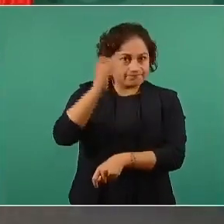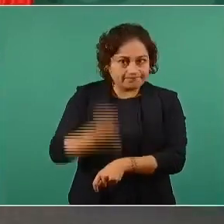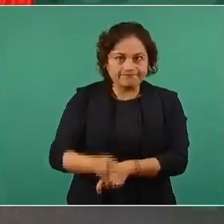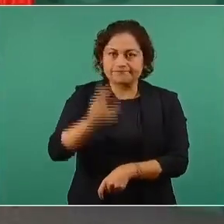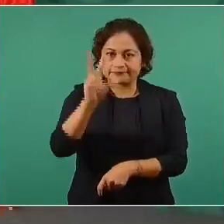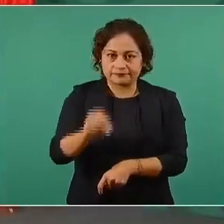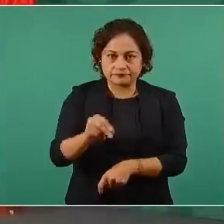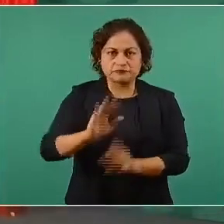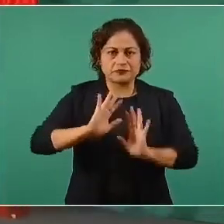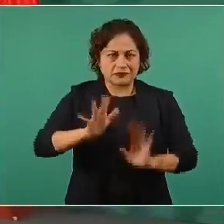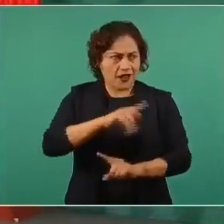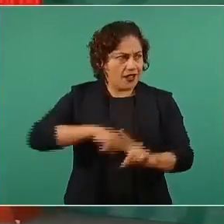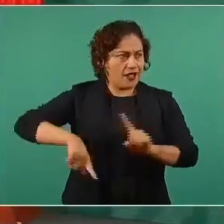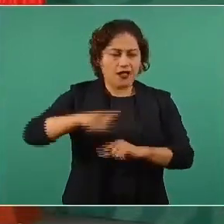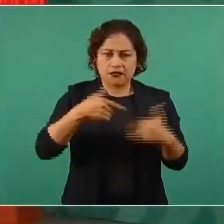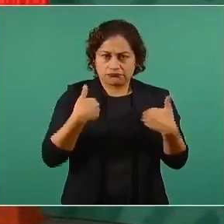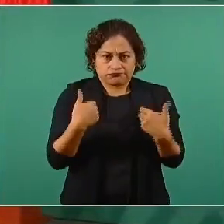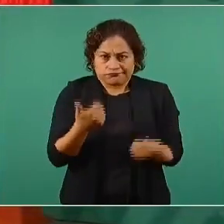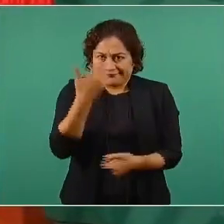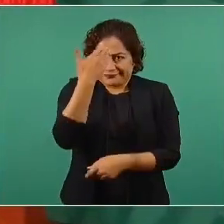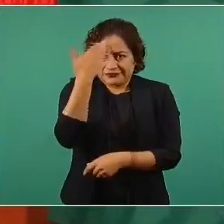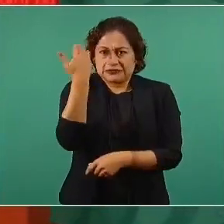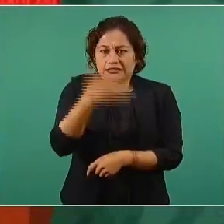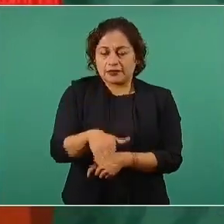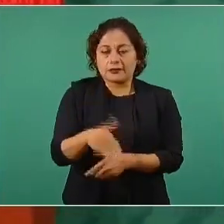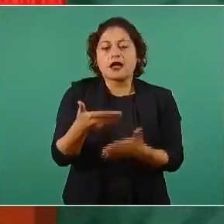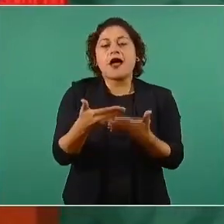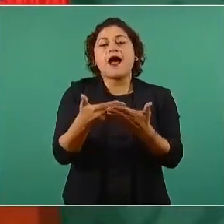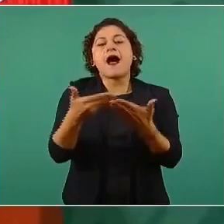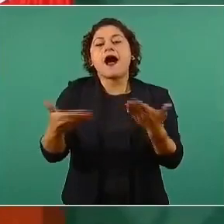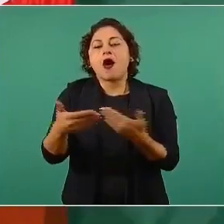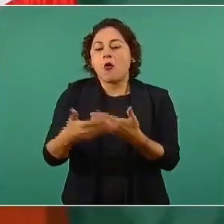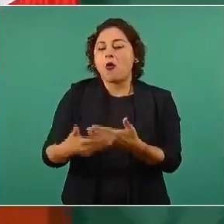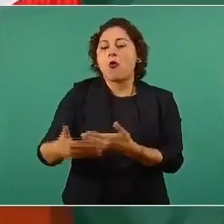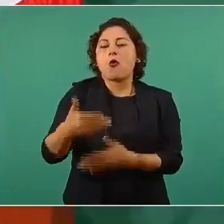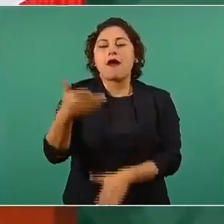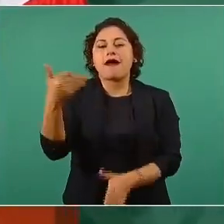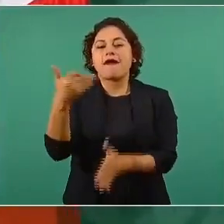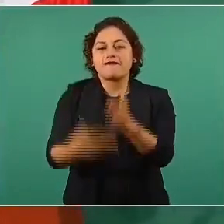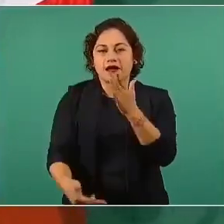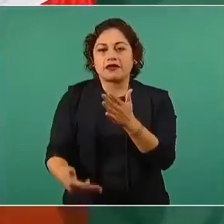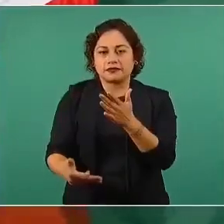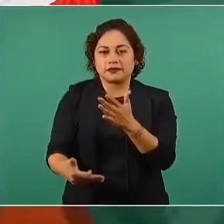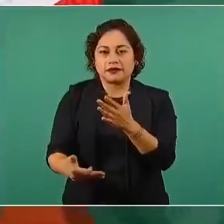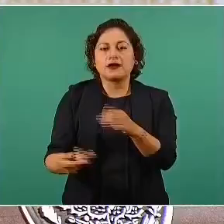y que lo que tenemos que hacer es concluir las obras que ya iniciamos